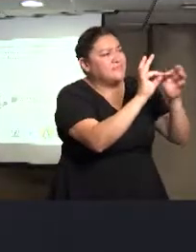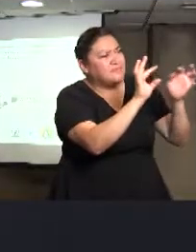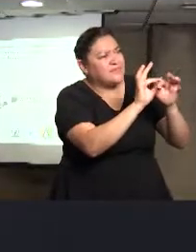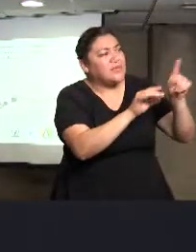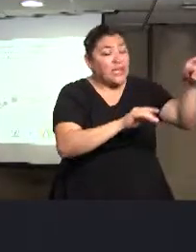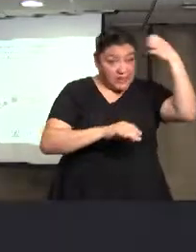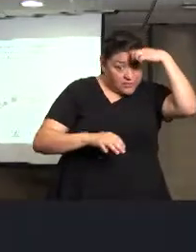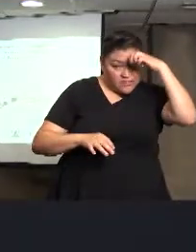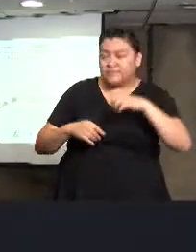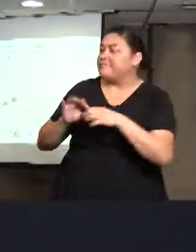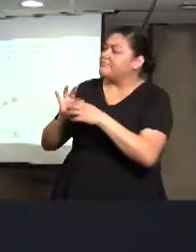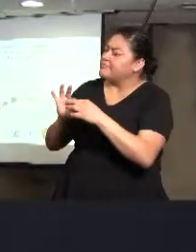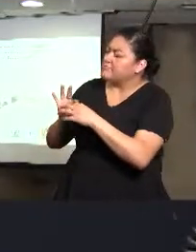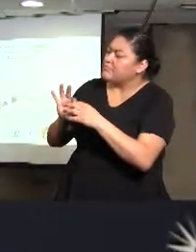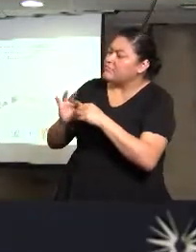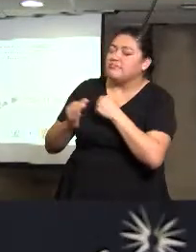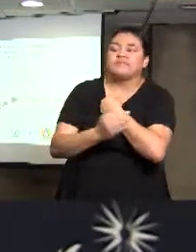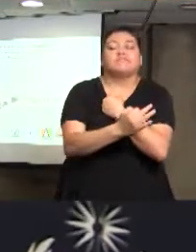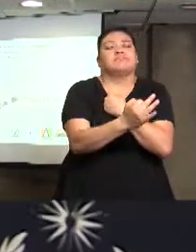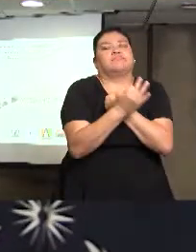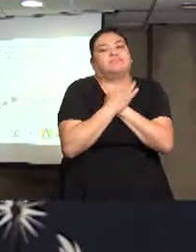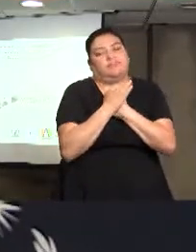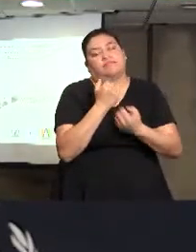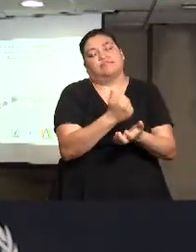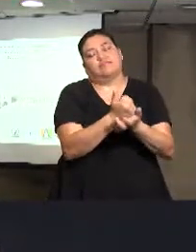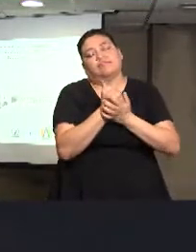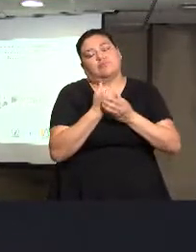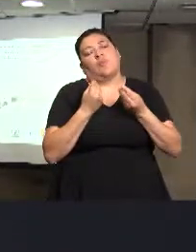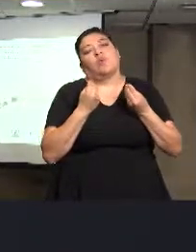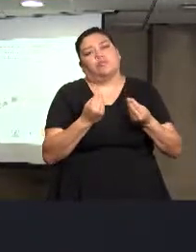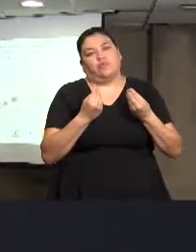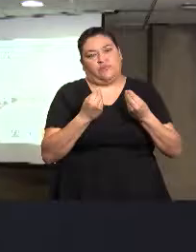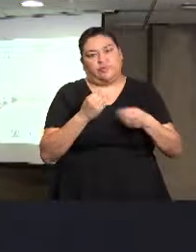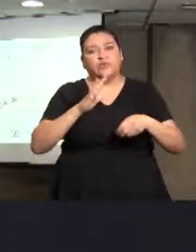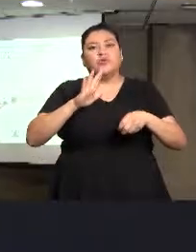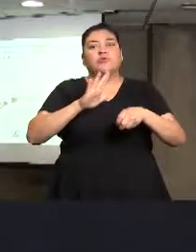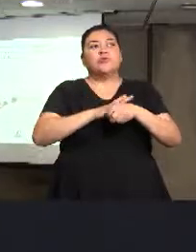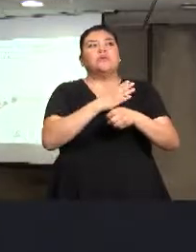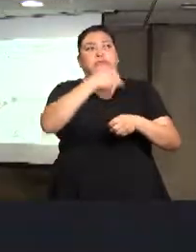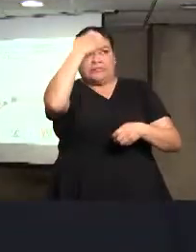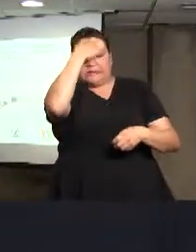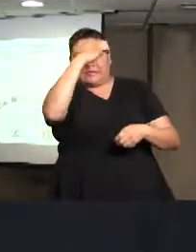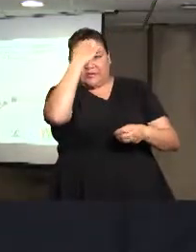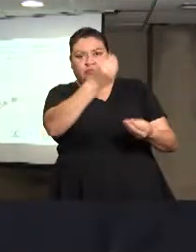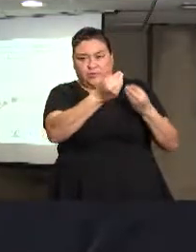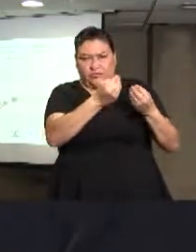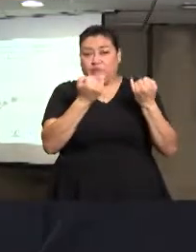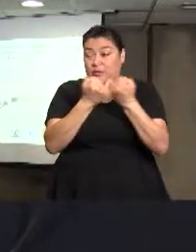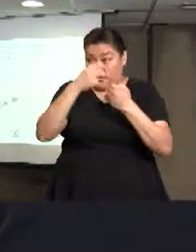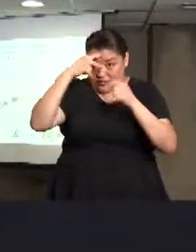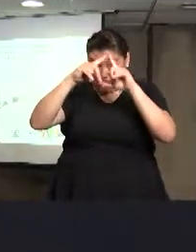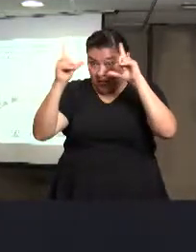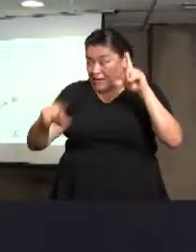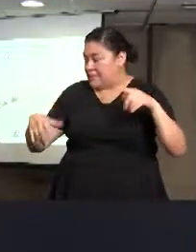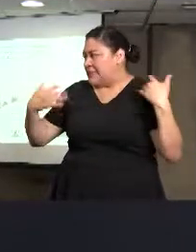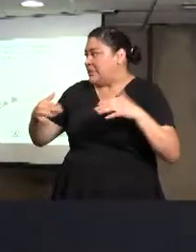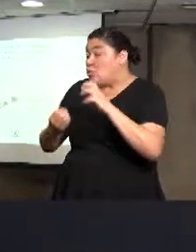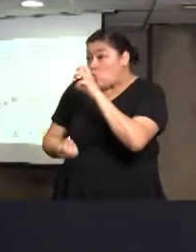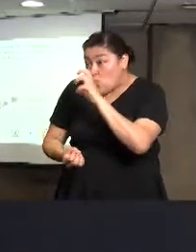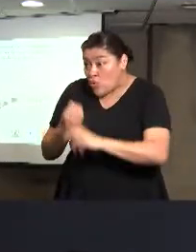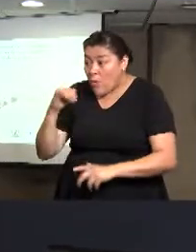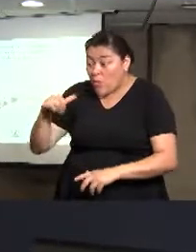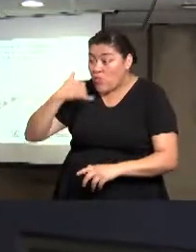esto para nosotros yo creo que aún en México y en todo es una gran cosa y de verdad le quiero felicitar Ruz por